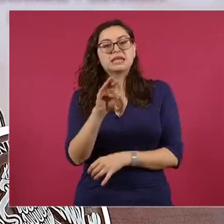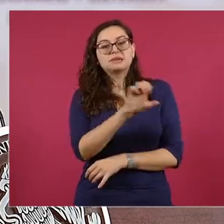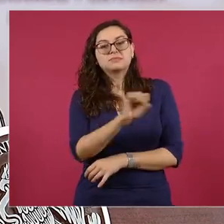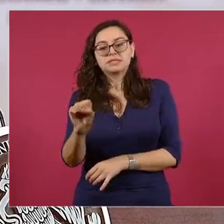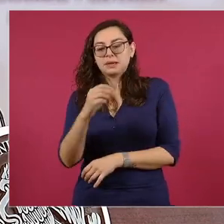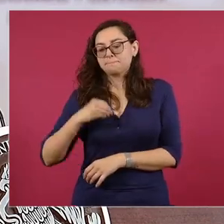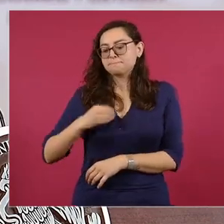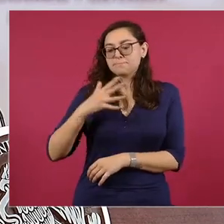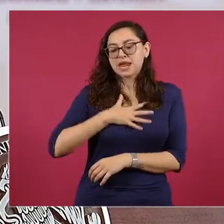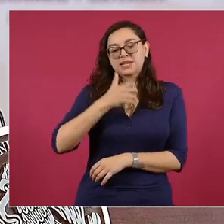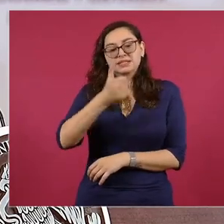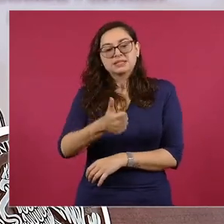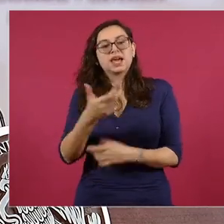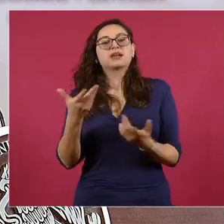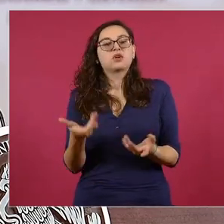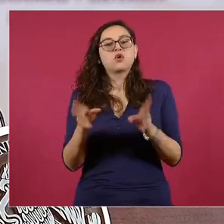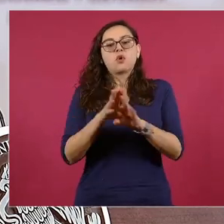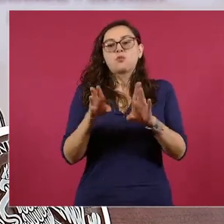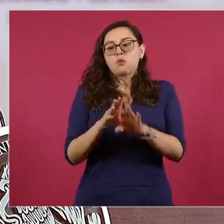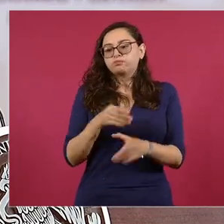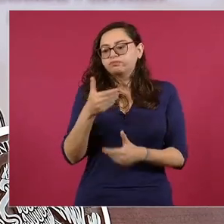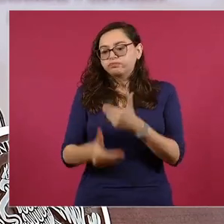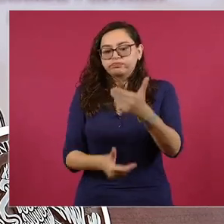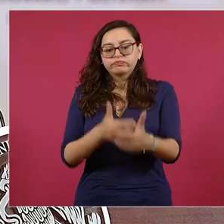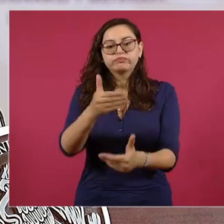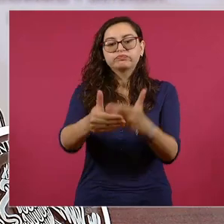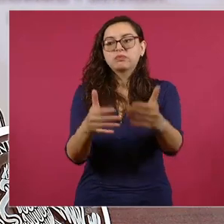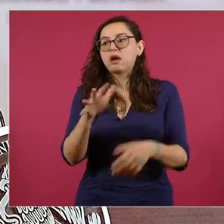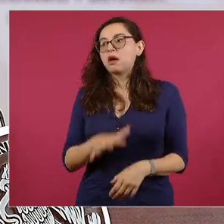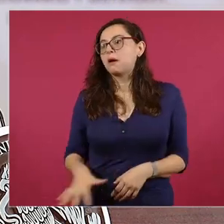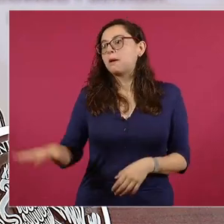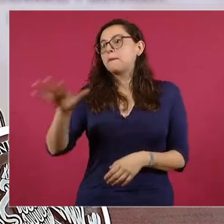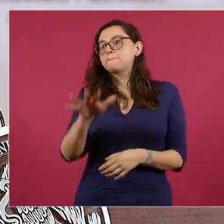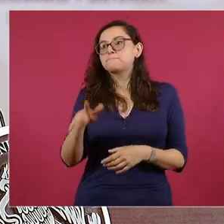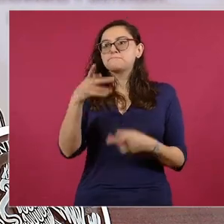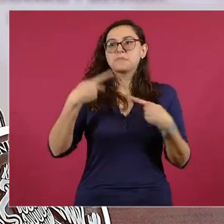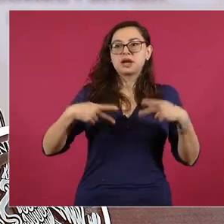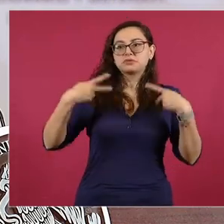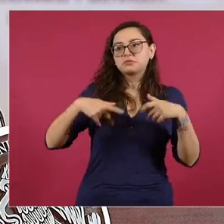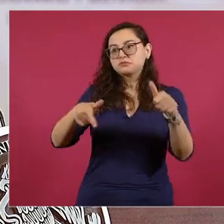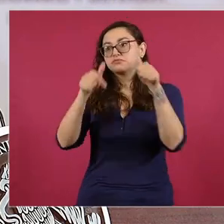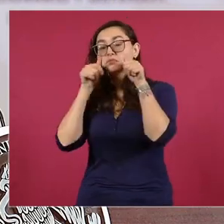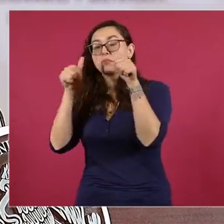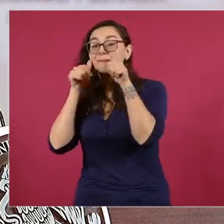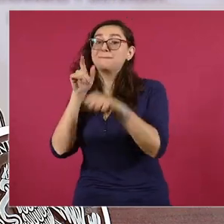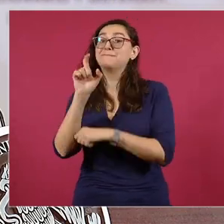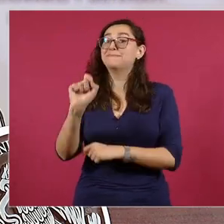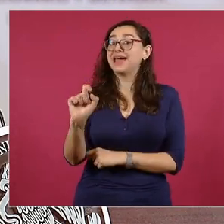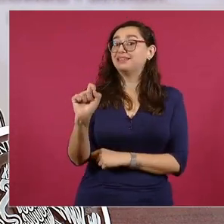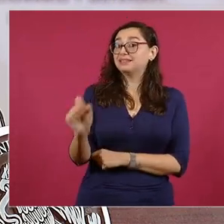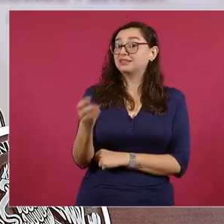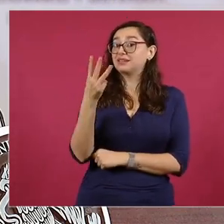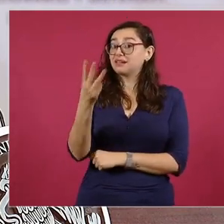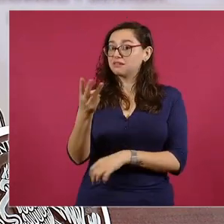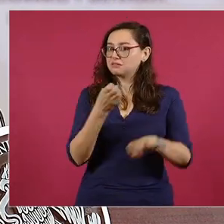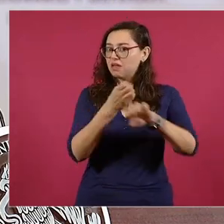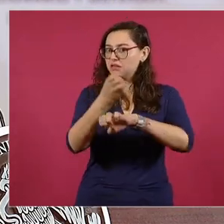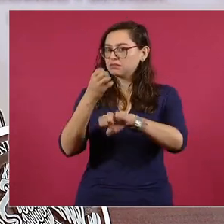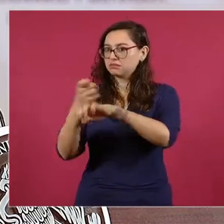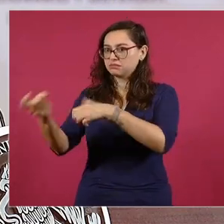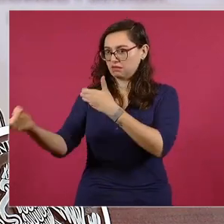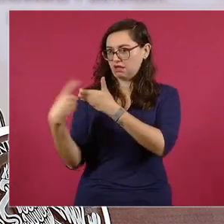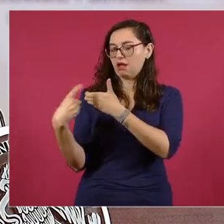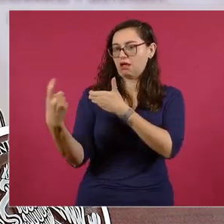a la población sin seguridad social en los 23 estados que han sido federalizados. En este caso, con